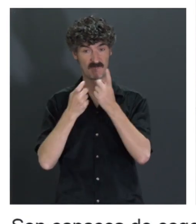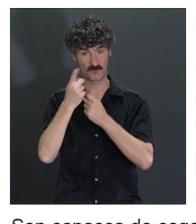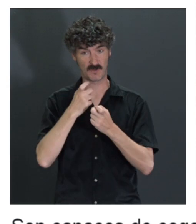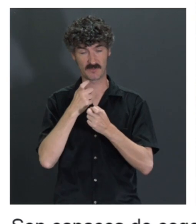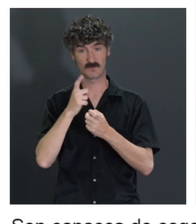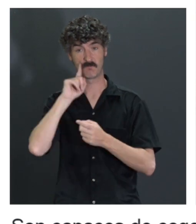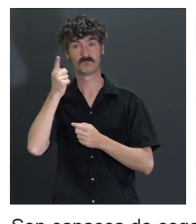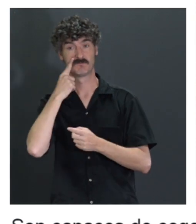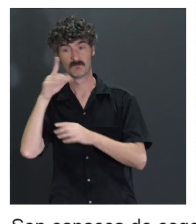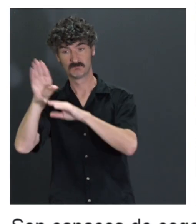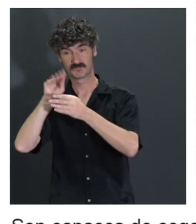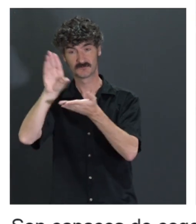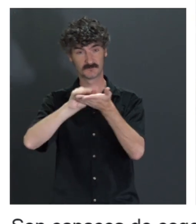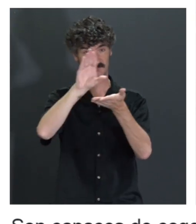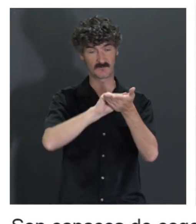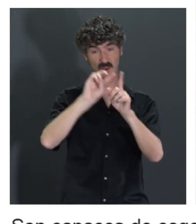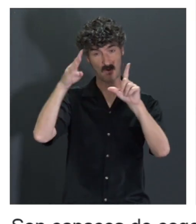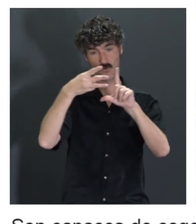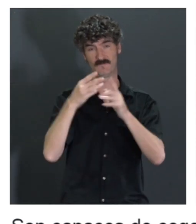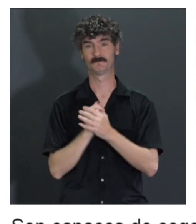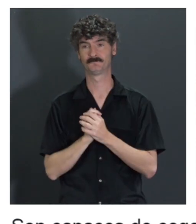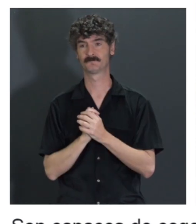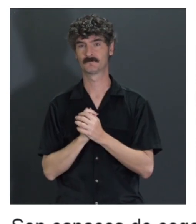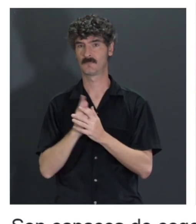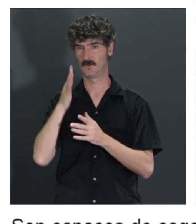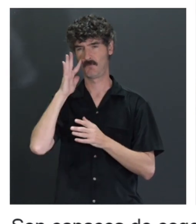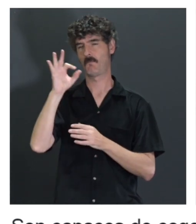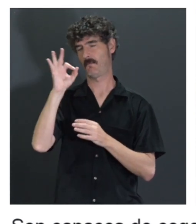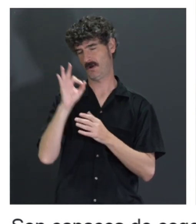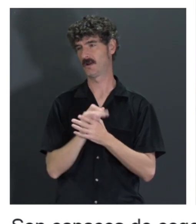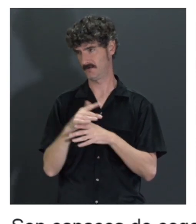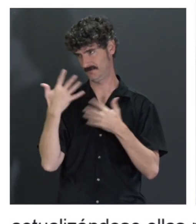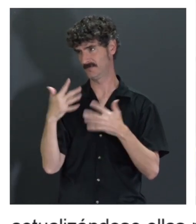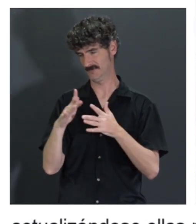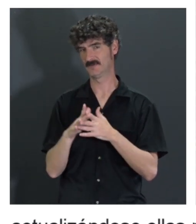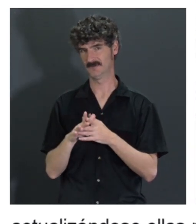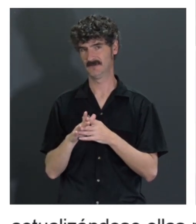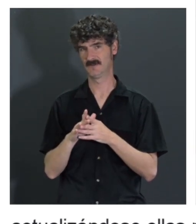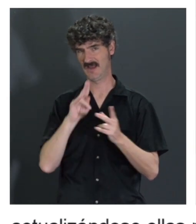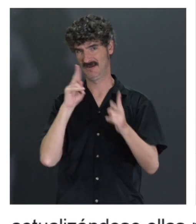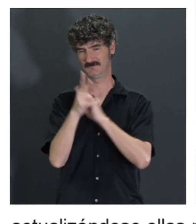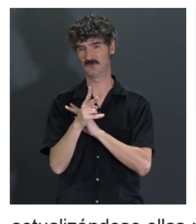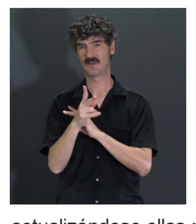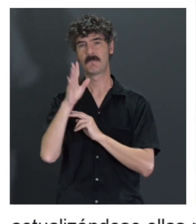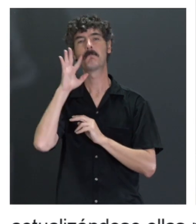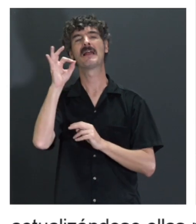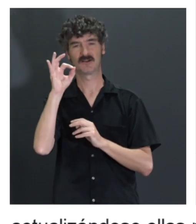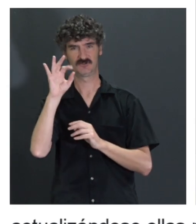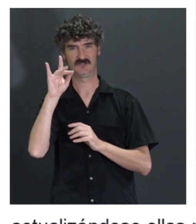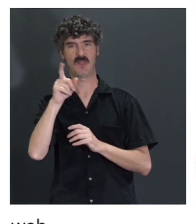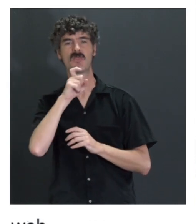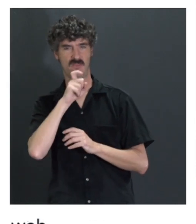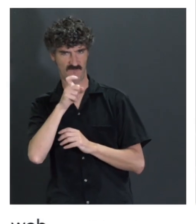encontrando esparcida en la web. Pero tiene peligro. Sí, sí, tiene mucho peligro. Es